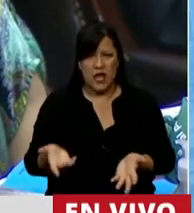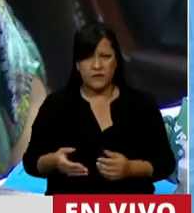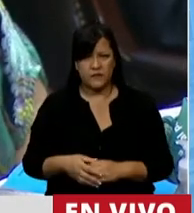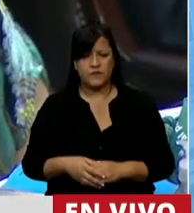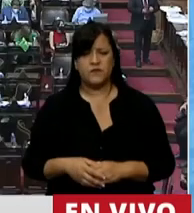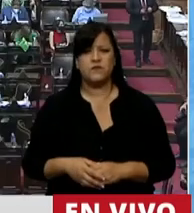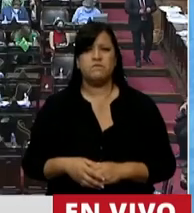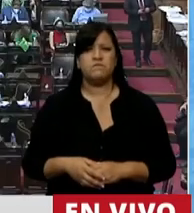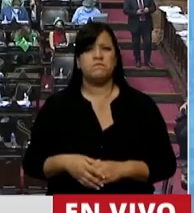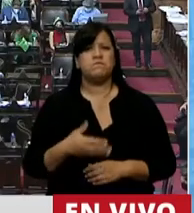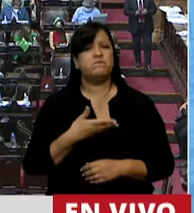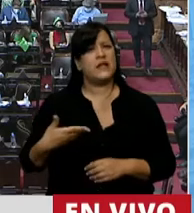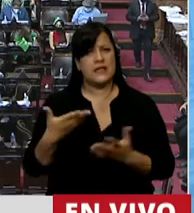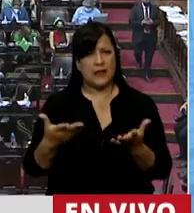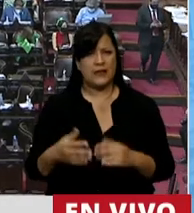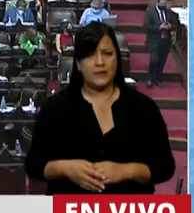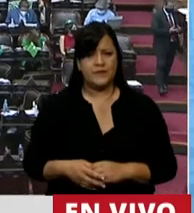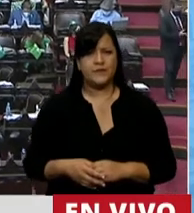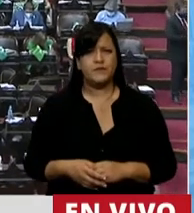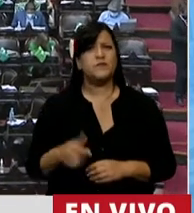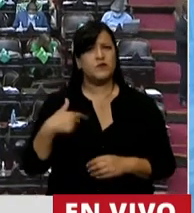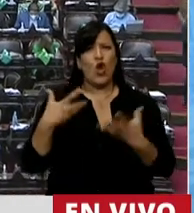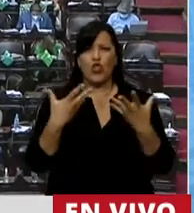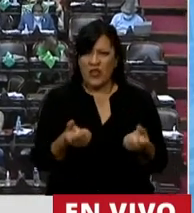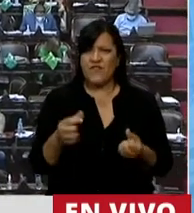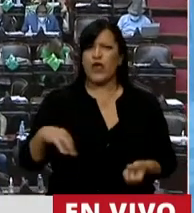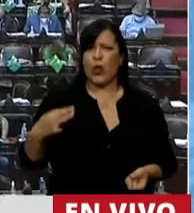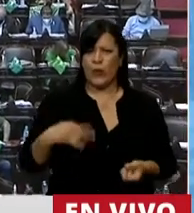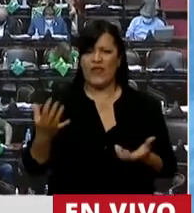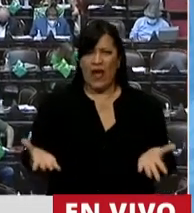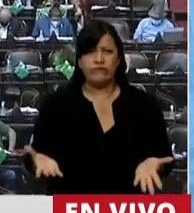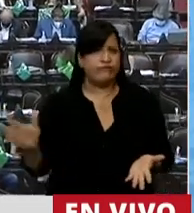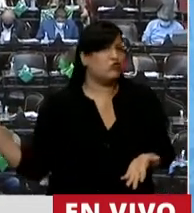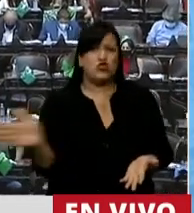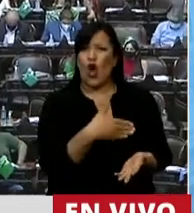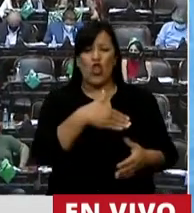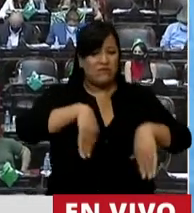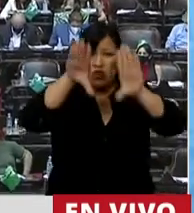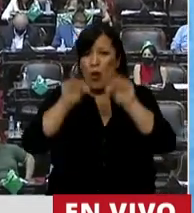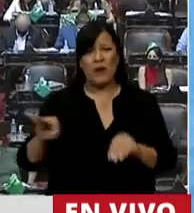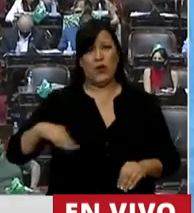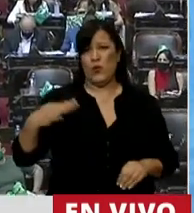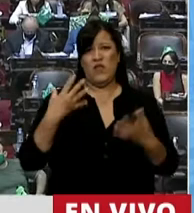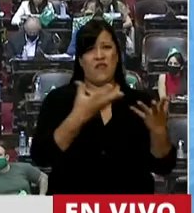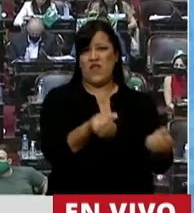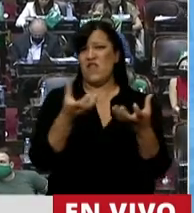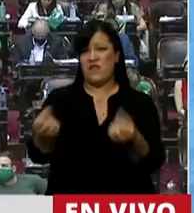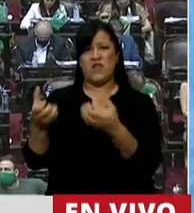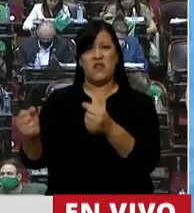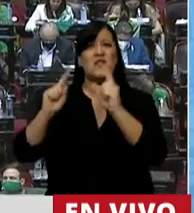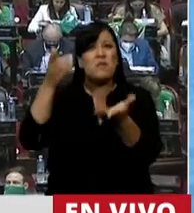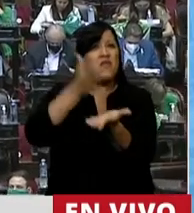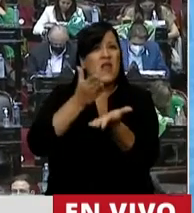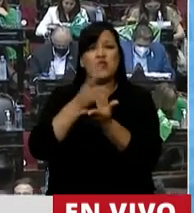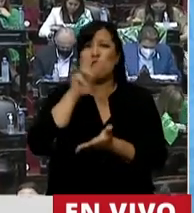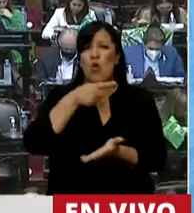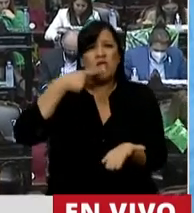Señor Presidente, defiendo la vida, todas las vidas, también el derecho de la mujer a